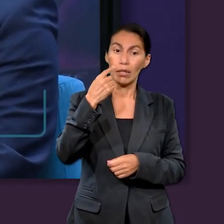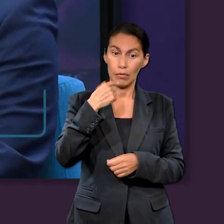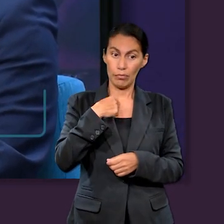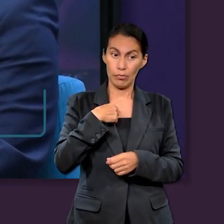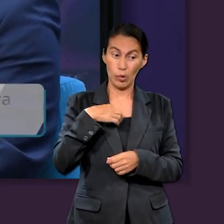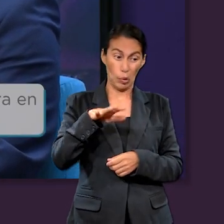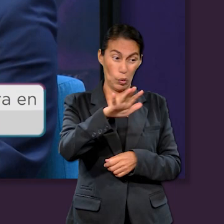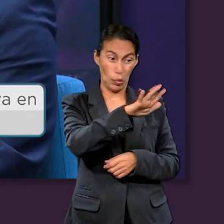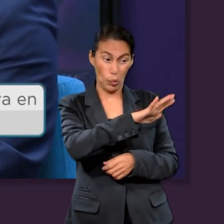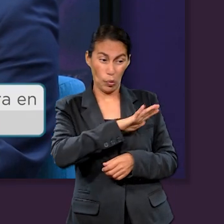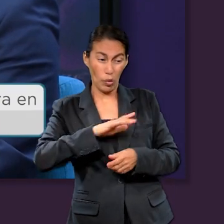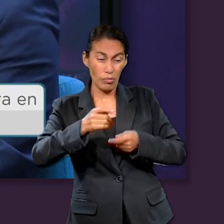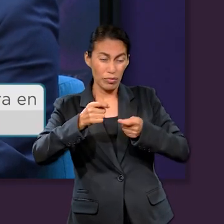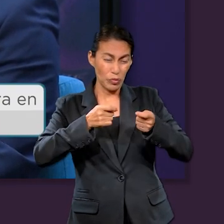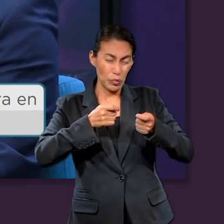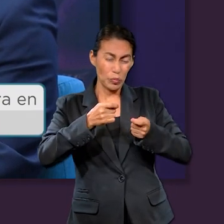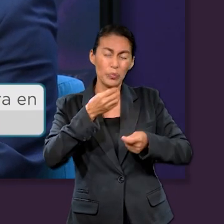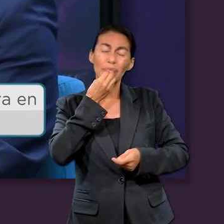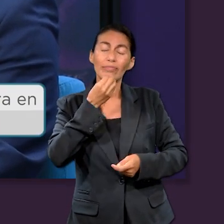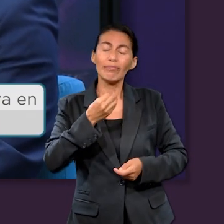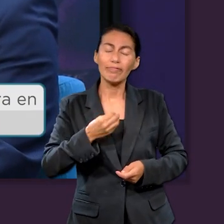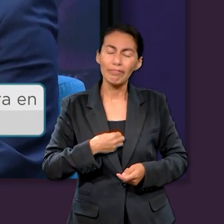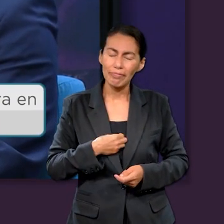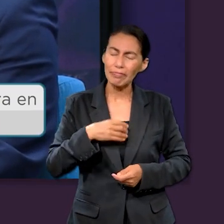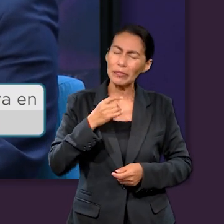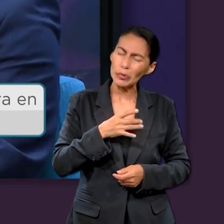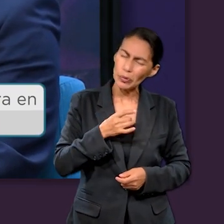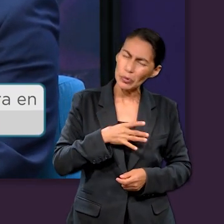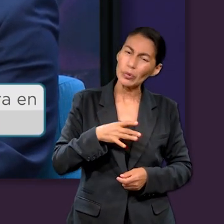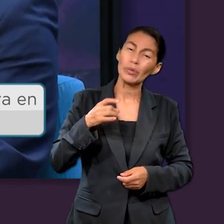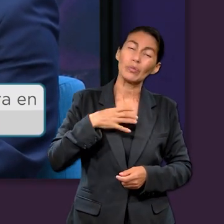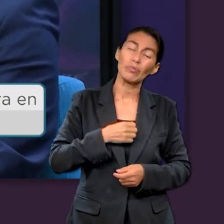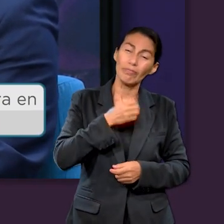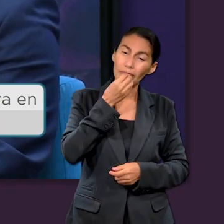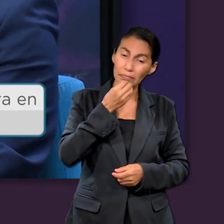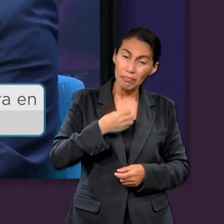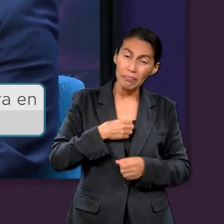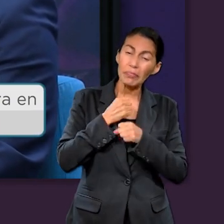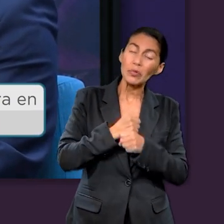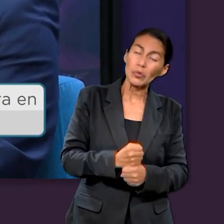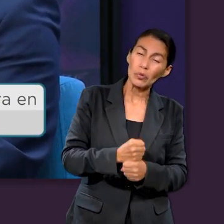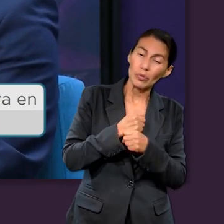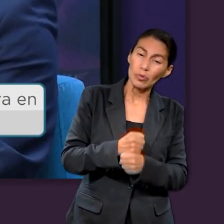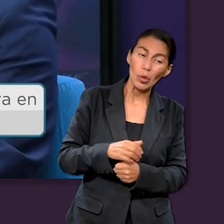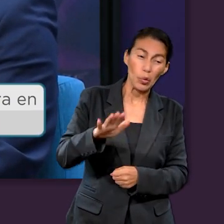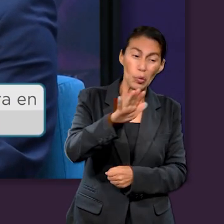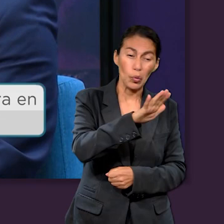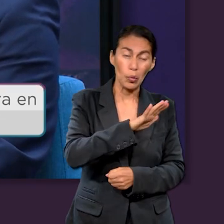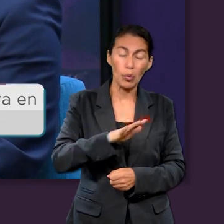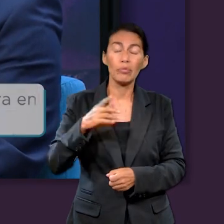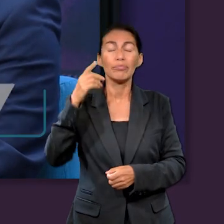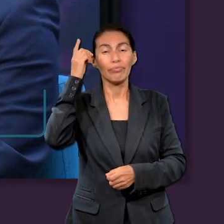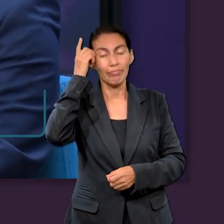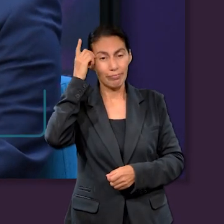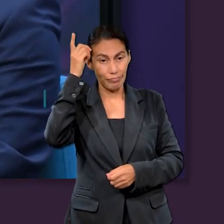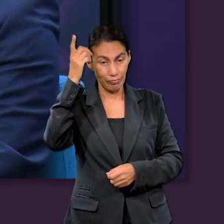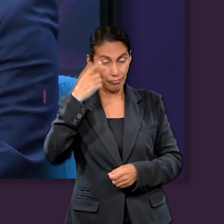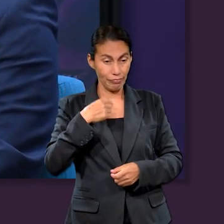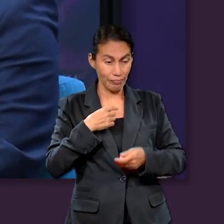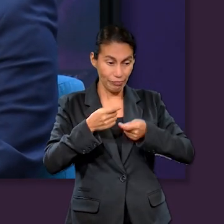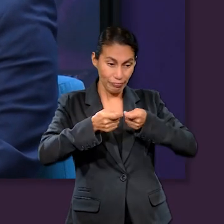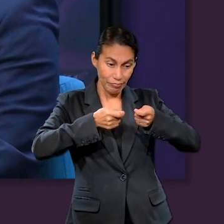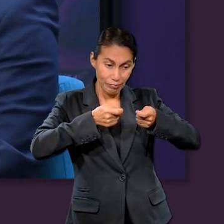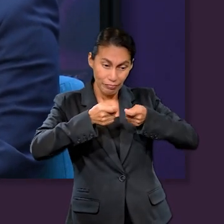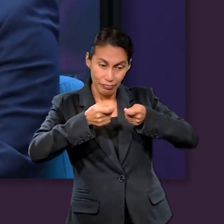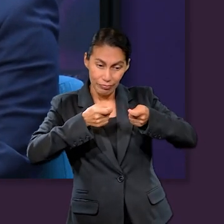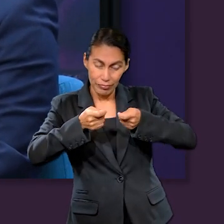Aún con todo ese sufrimiento, aún con todo ese dolor, yo estoy en control de la historia. Y además de todo